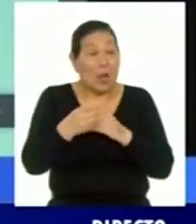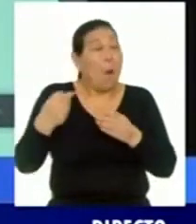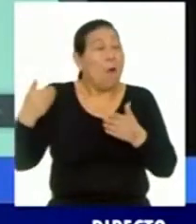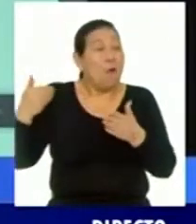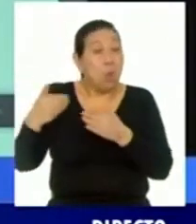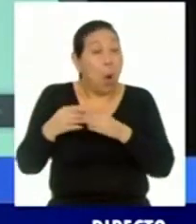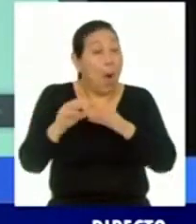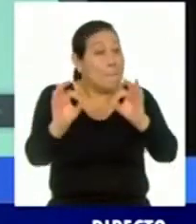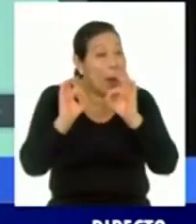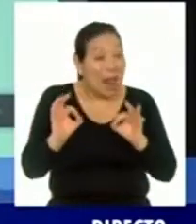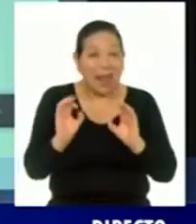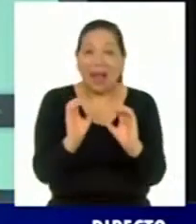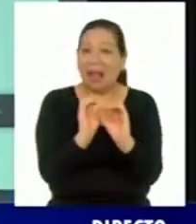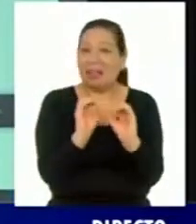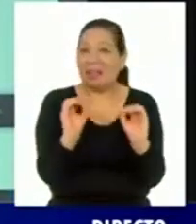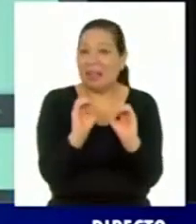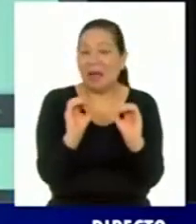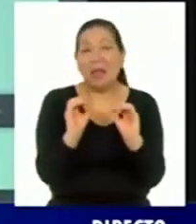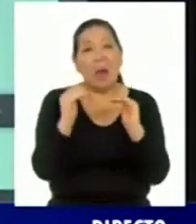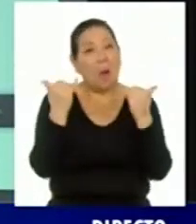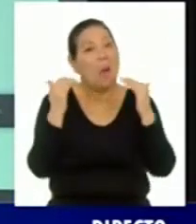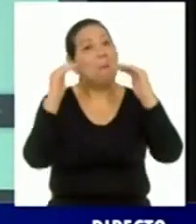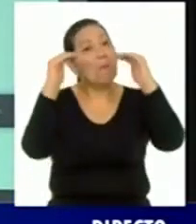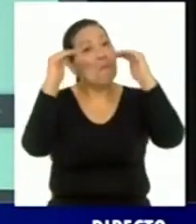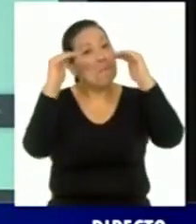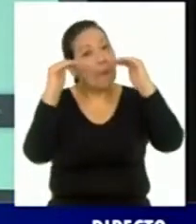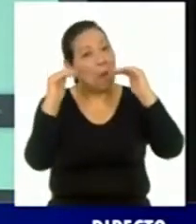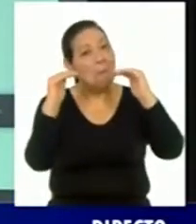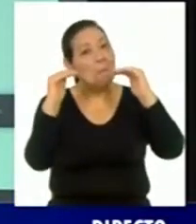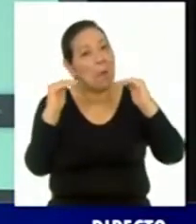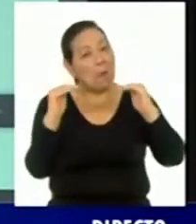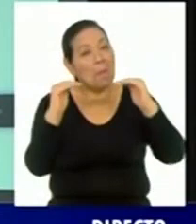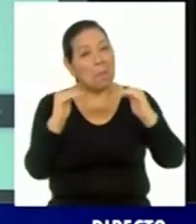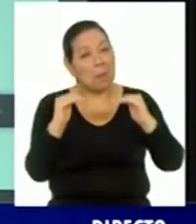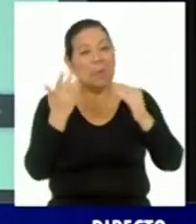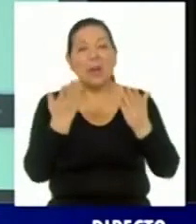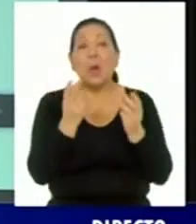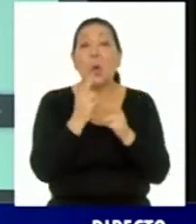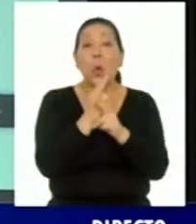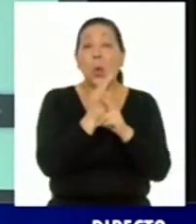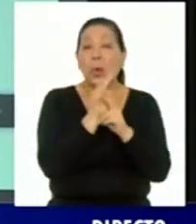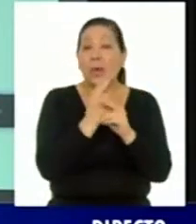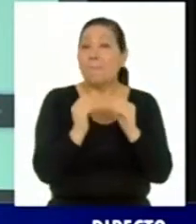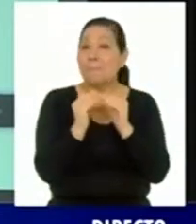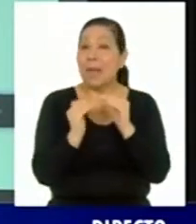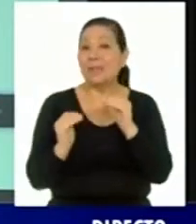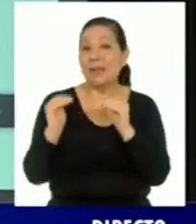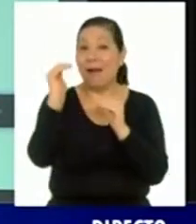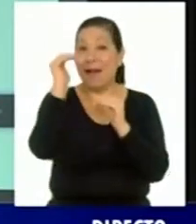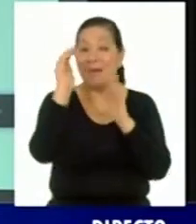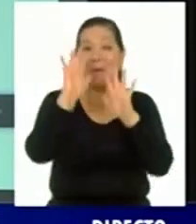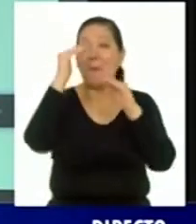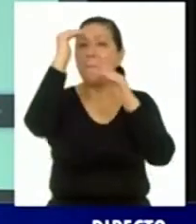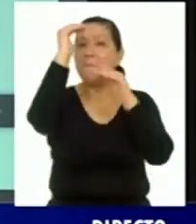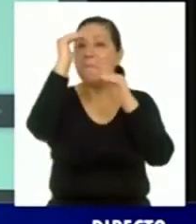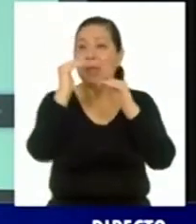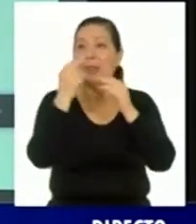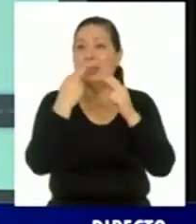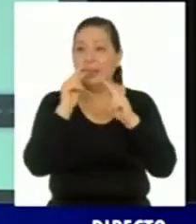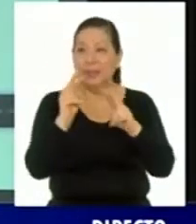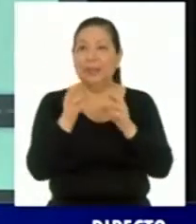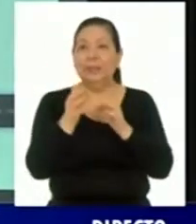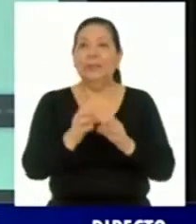extremo. Por lo tanto, podríamos repasar rápidamente las medidas del nivel muy alto. Yo